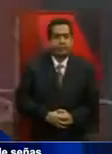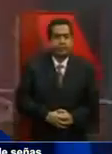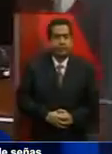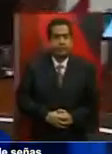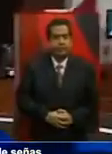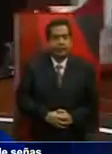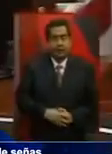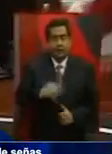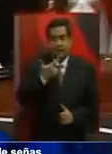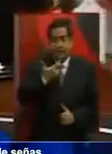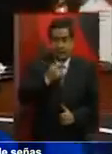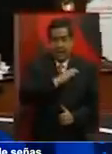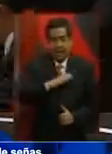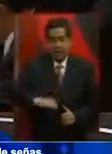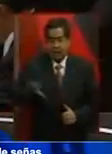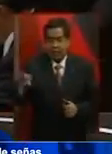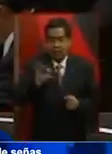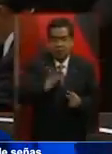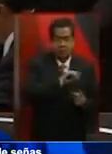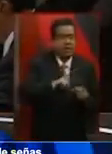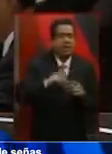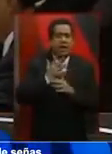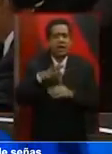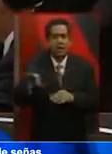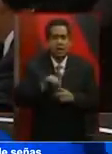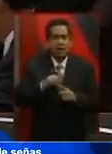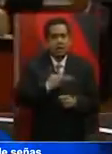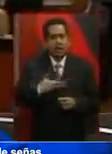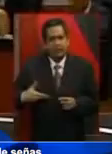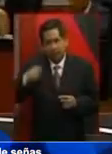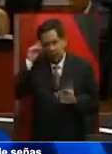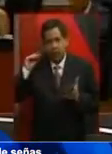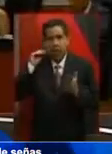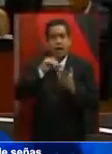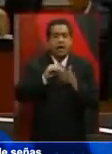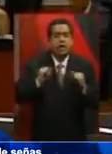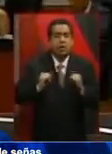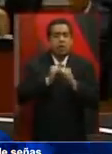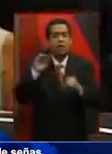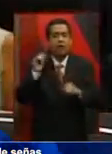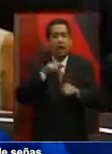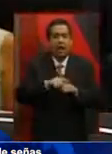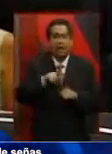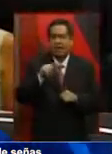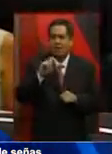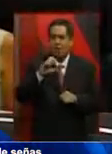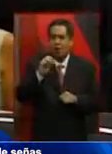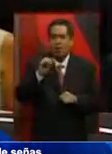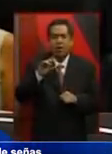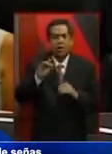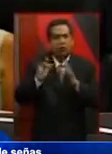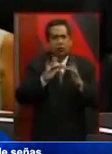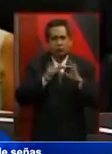Los siete candidatos propuestos por el Ejecutivo Federal para integrar el Instituto Federal de Telecomunicaciones comparecieron este día ante